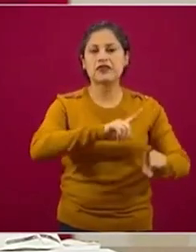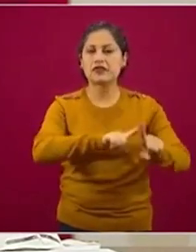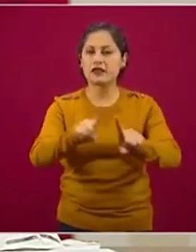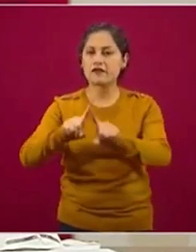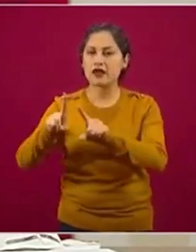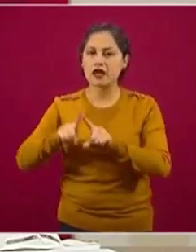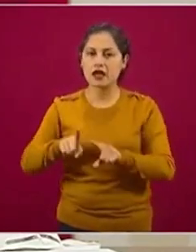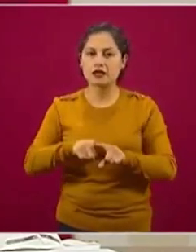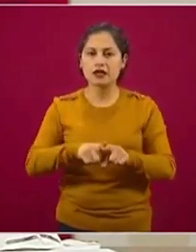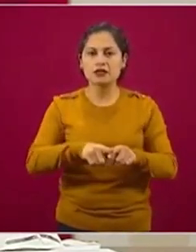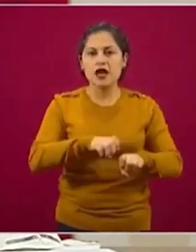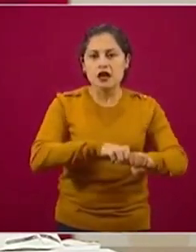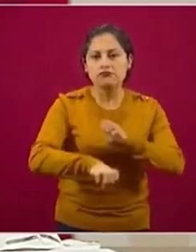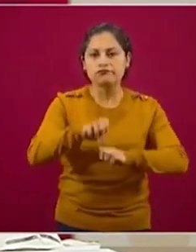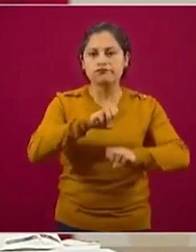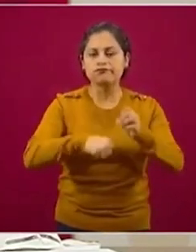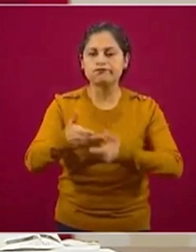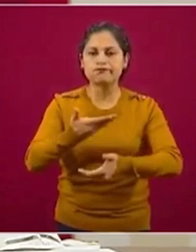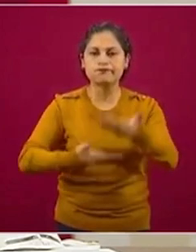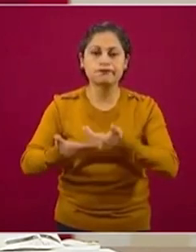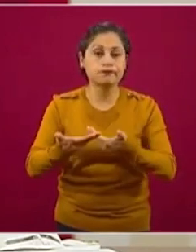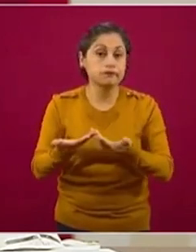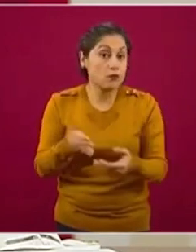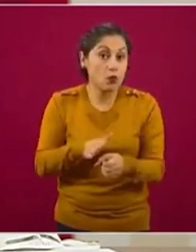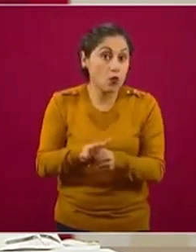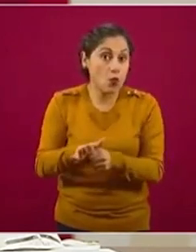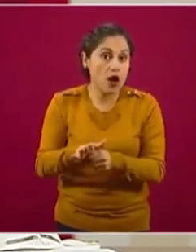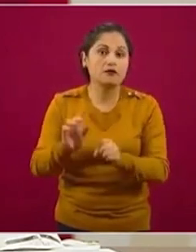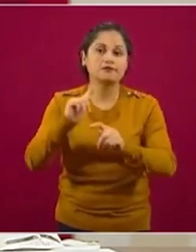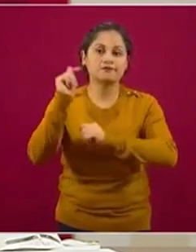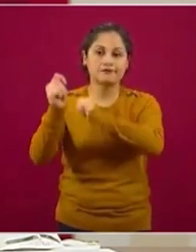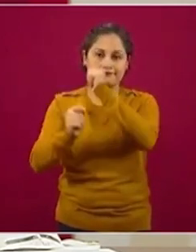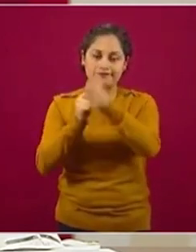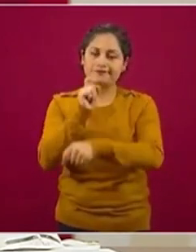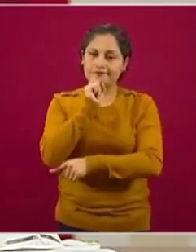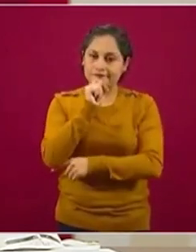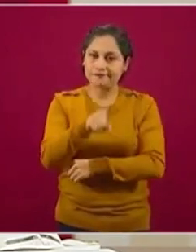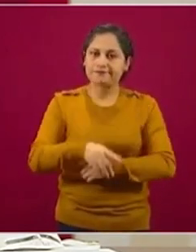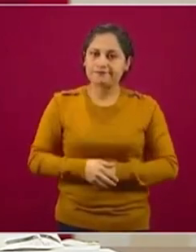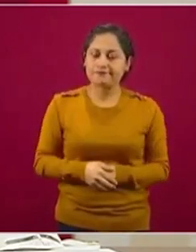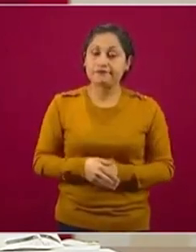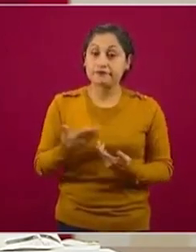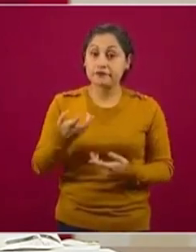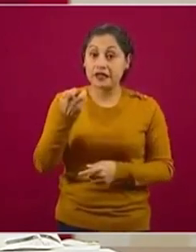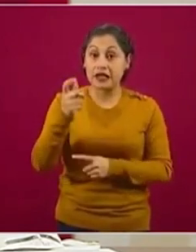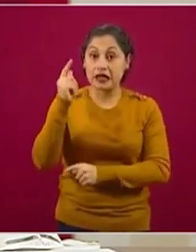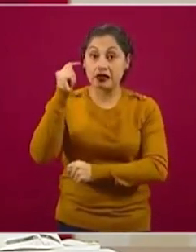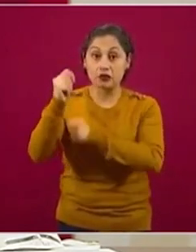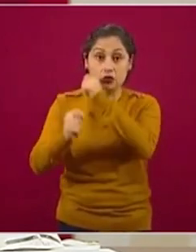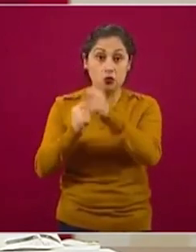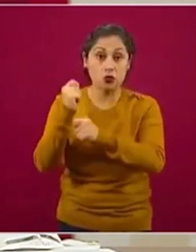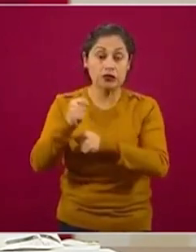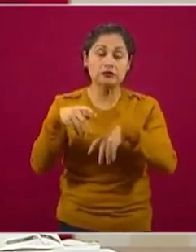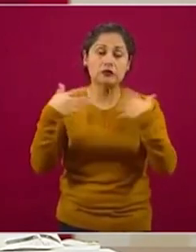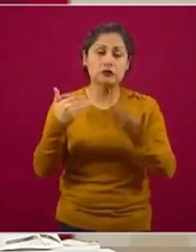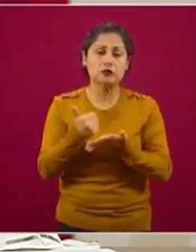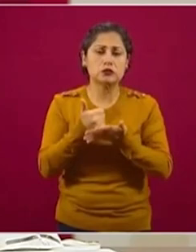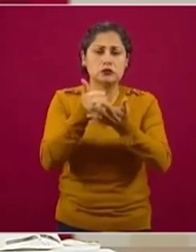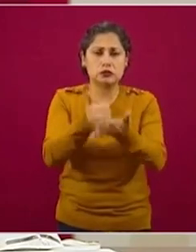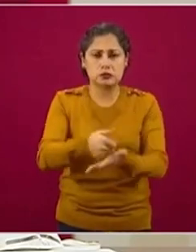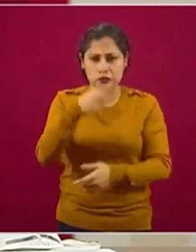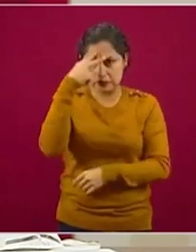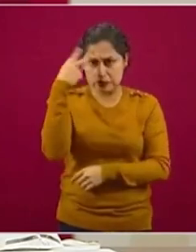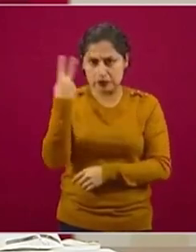turismo, una de las principales actividades económicas del país, con una aportación al Producto Interno